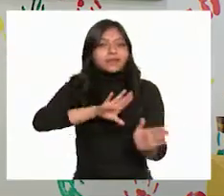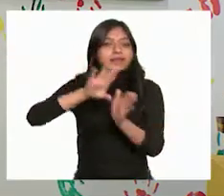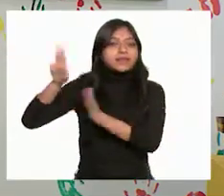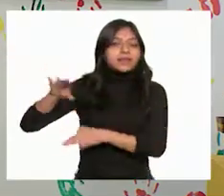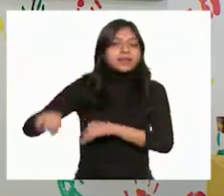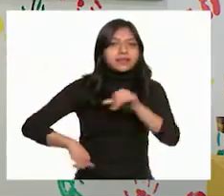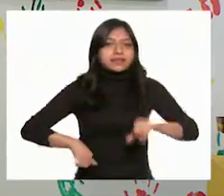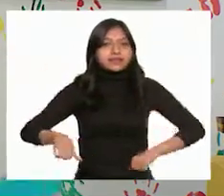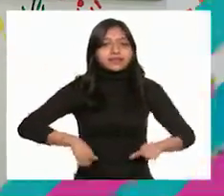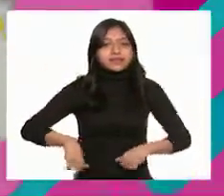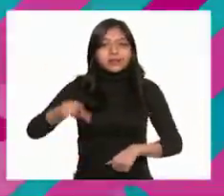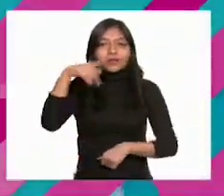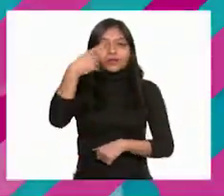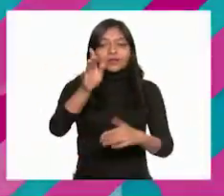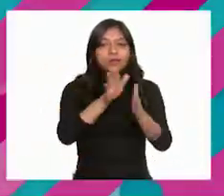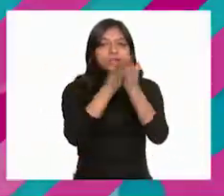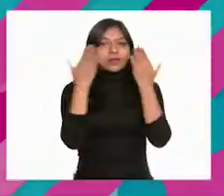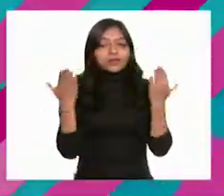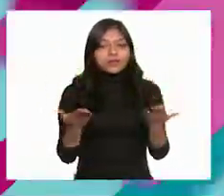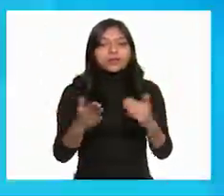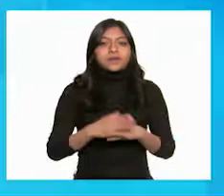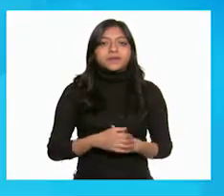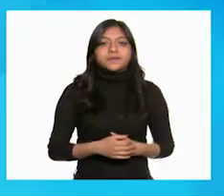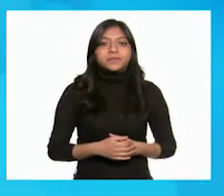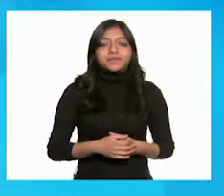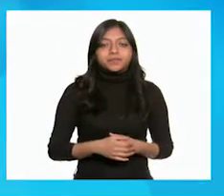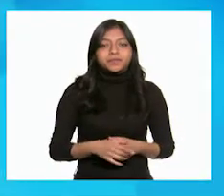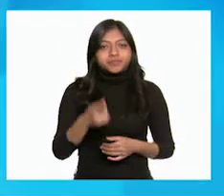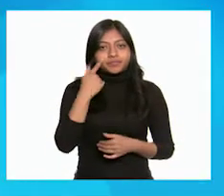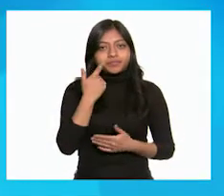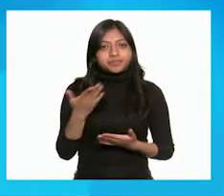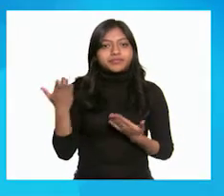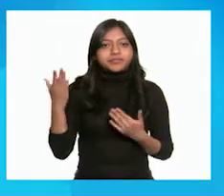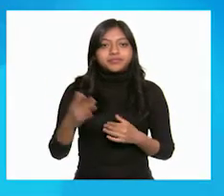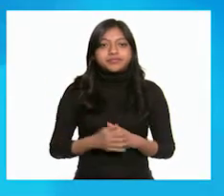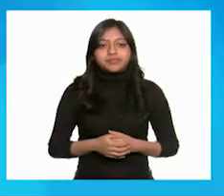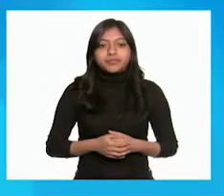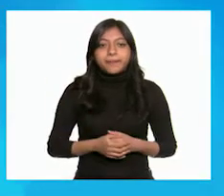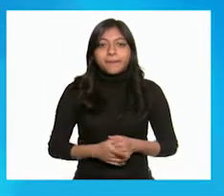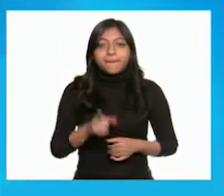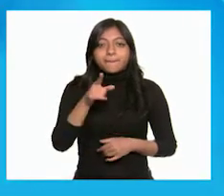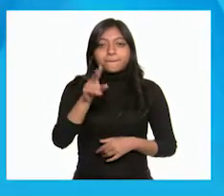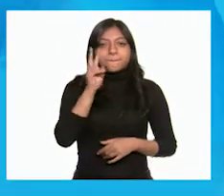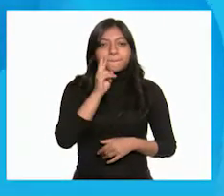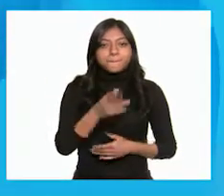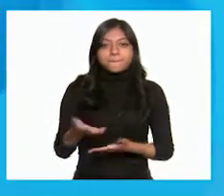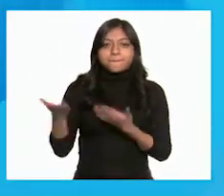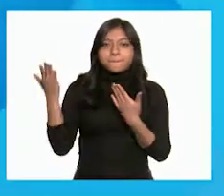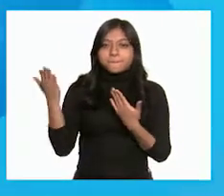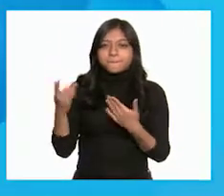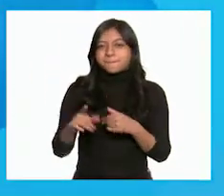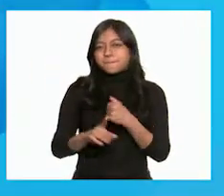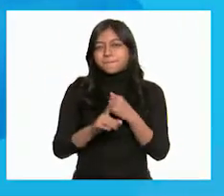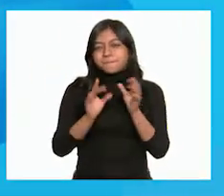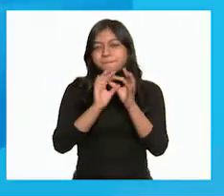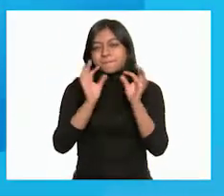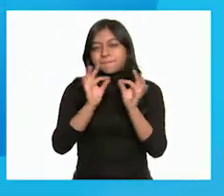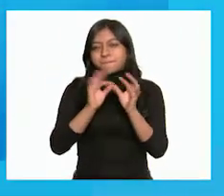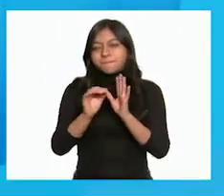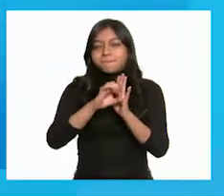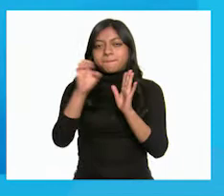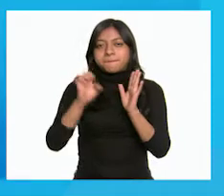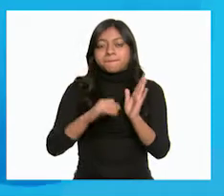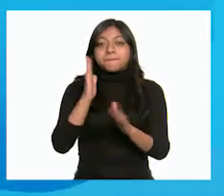actividad de nuestro libro de formación cívica y ética de primer grado que dice, observa las siguientes situaciones y escribe en tu